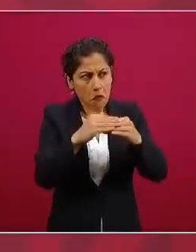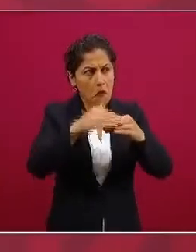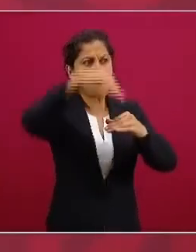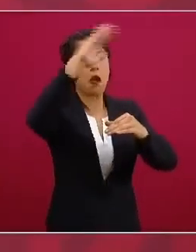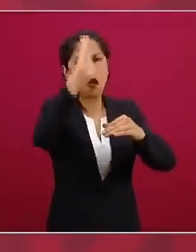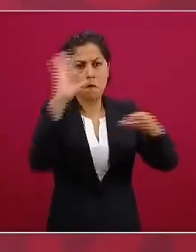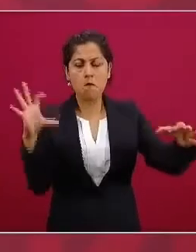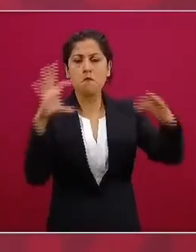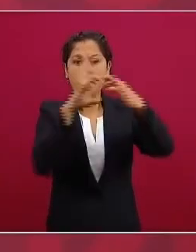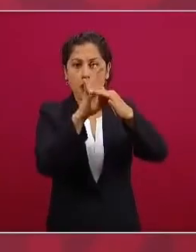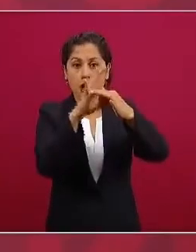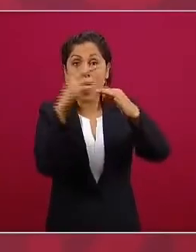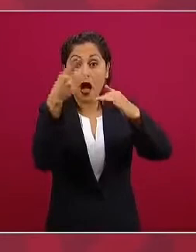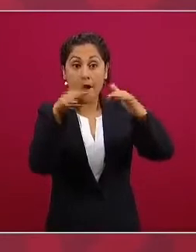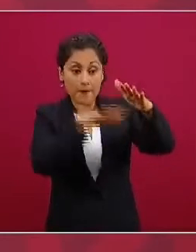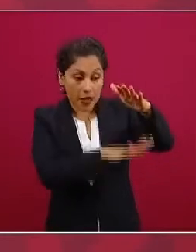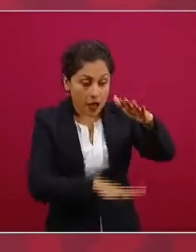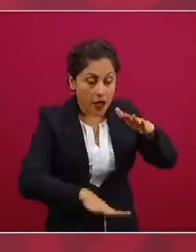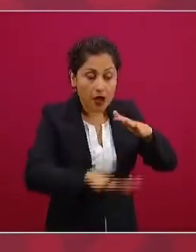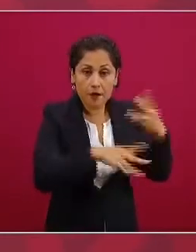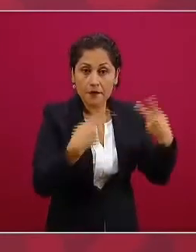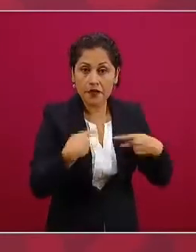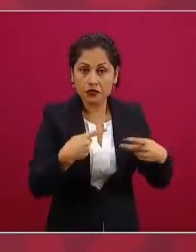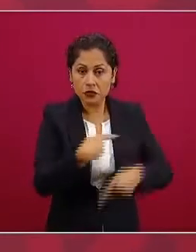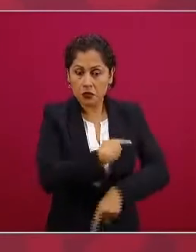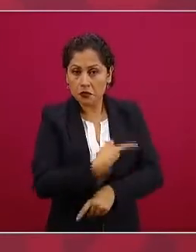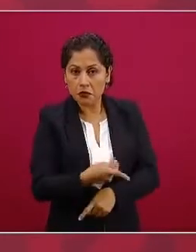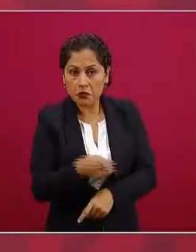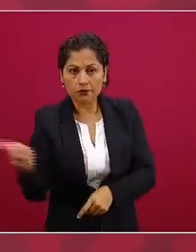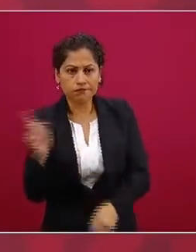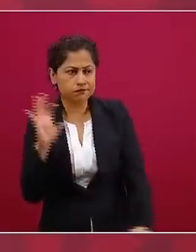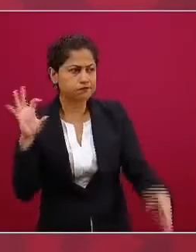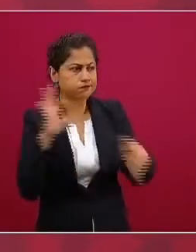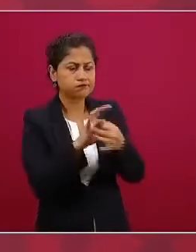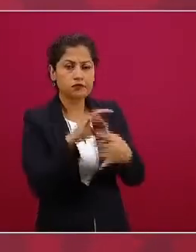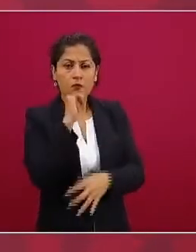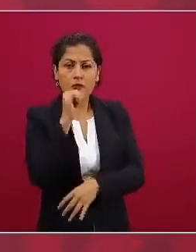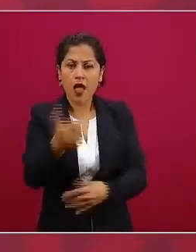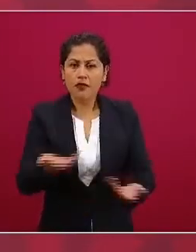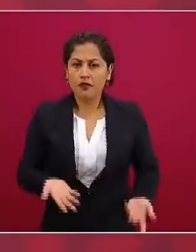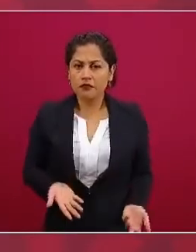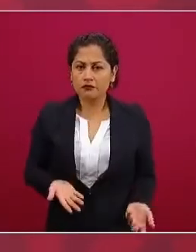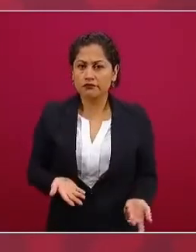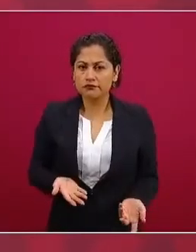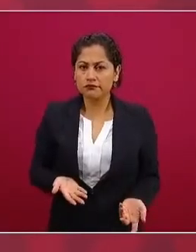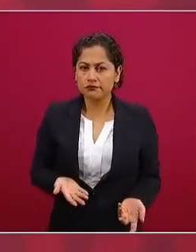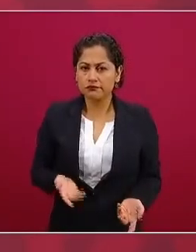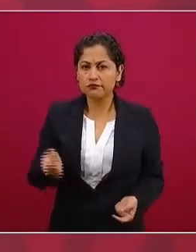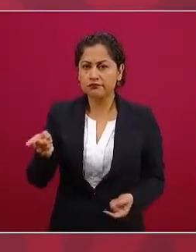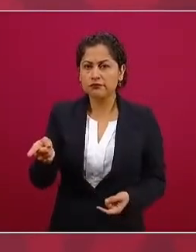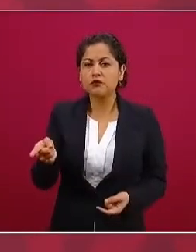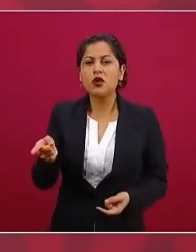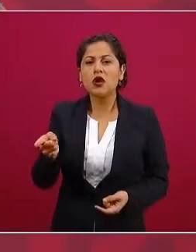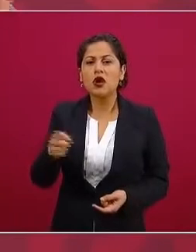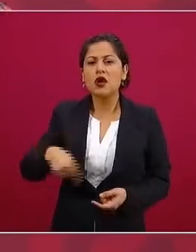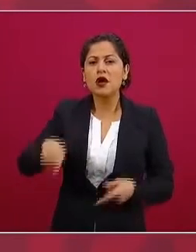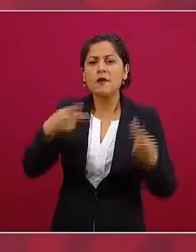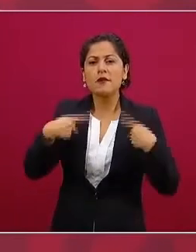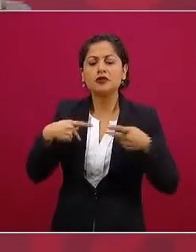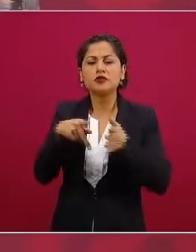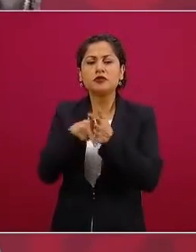y a la clase media la utilizan nada más como parapeto es como